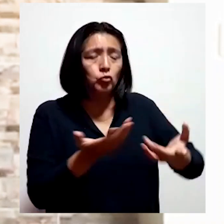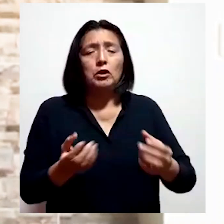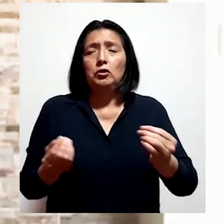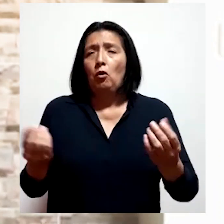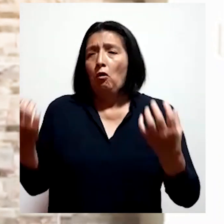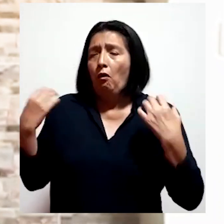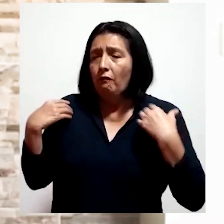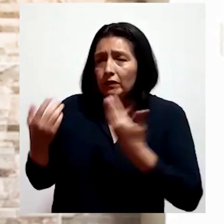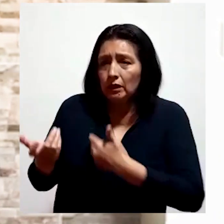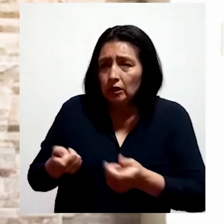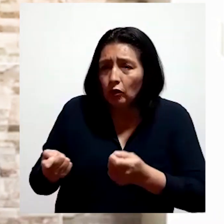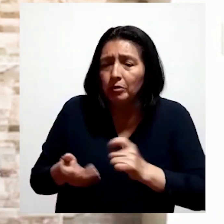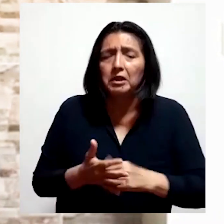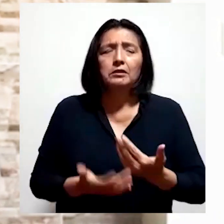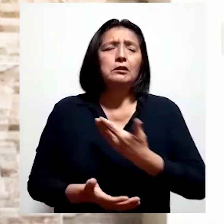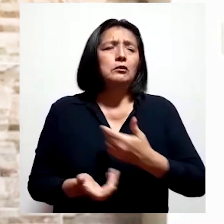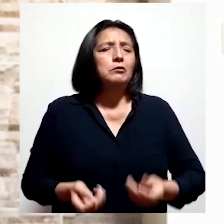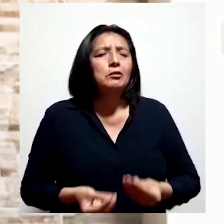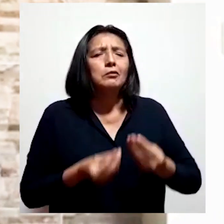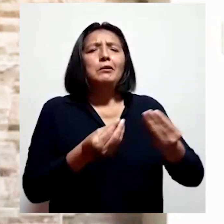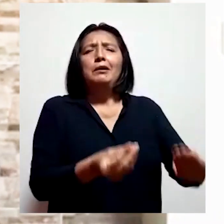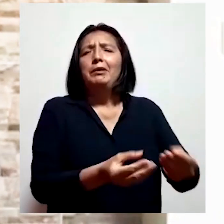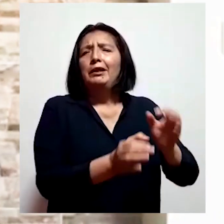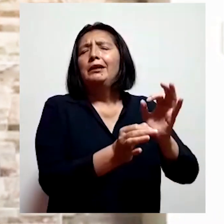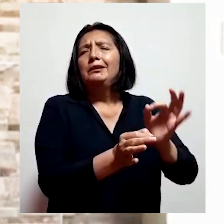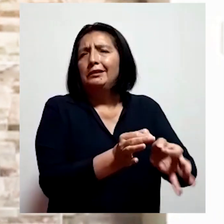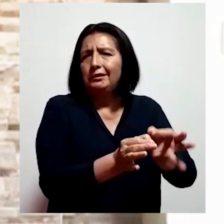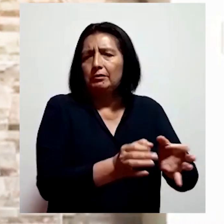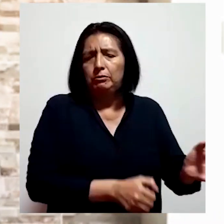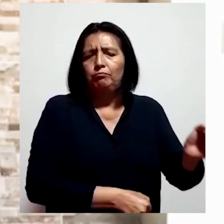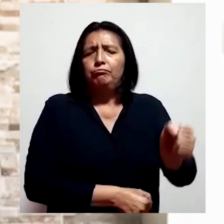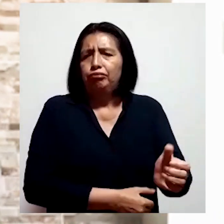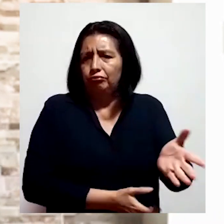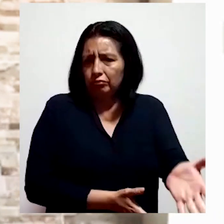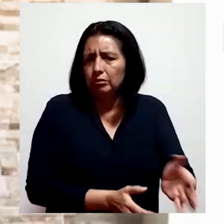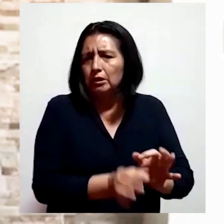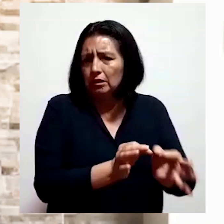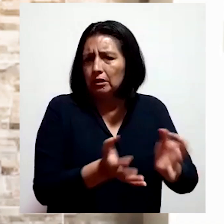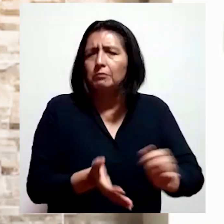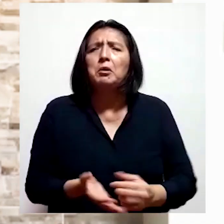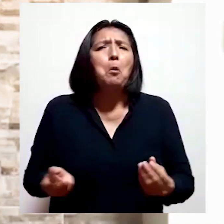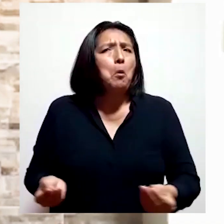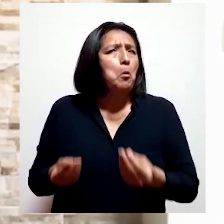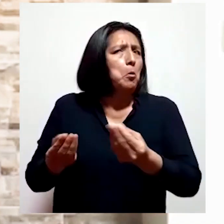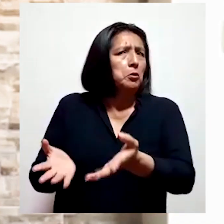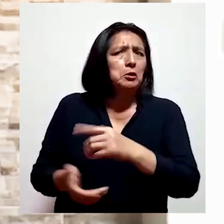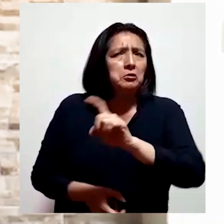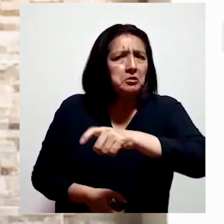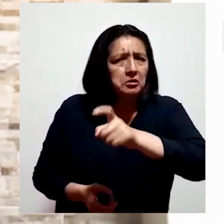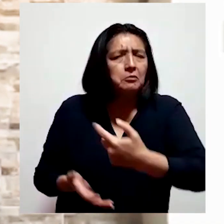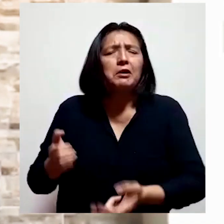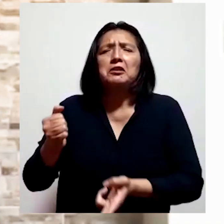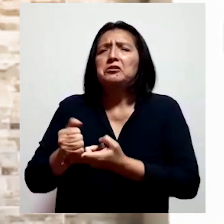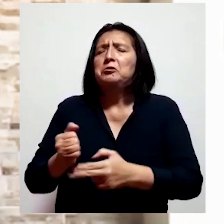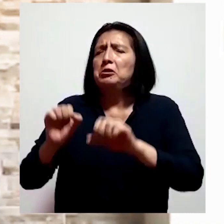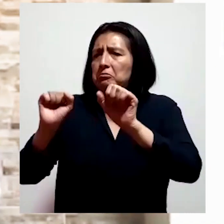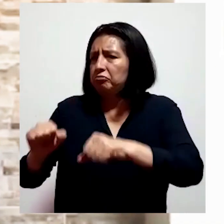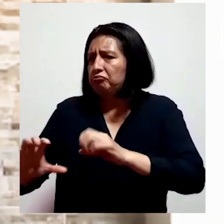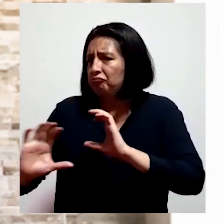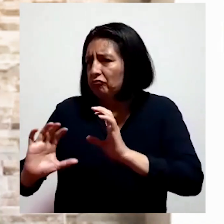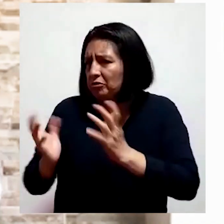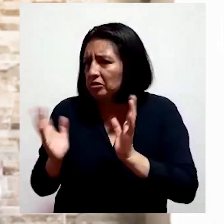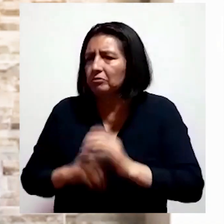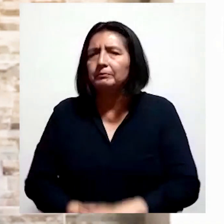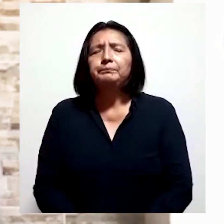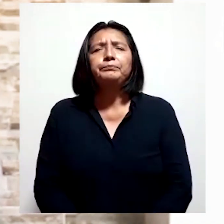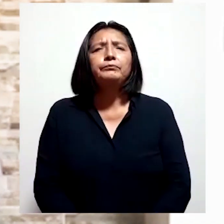judiciales o administrativos el Estado deberá de proveer de intérpretes o dar las facilidades que se requieran para asegurar el